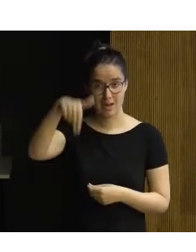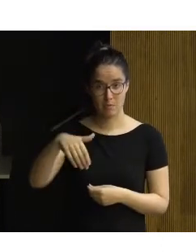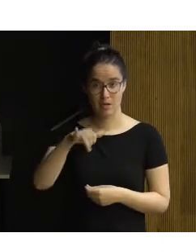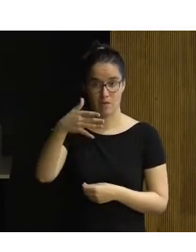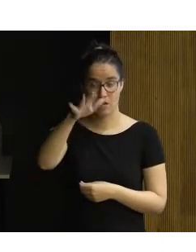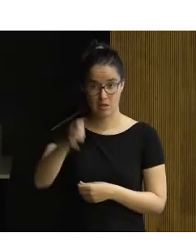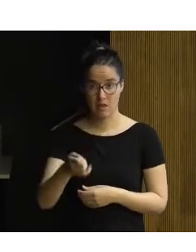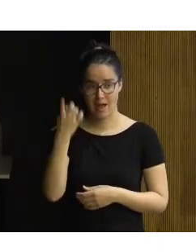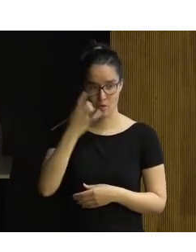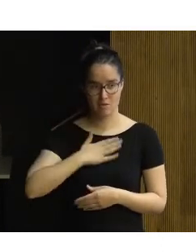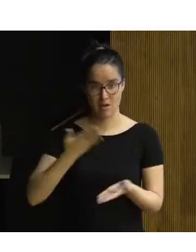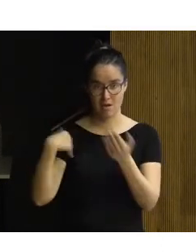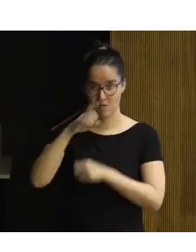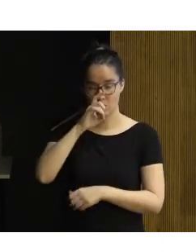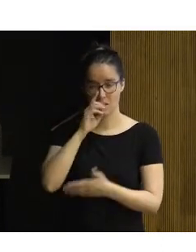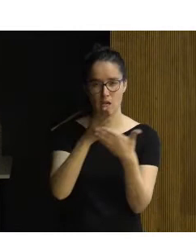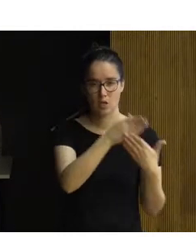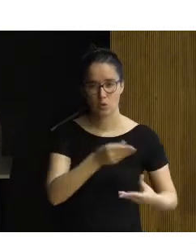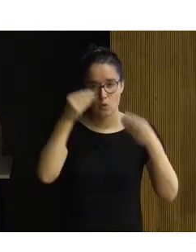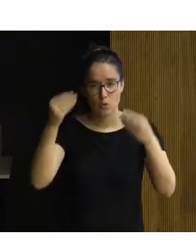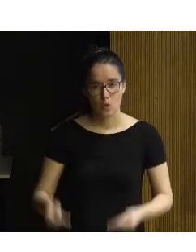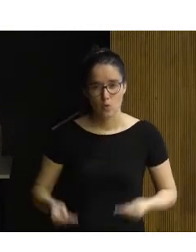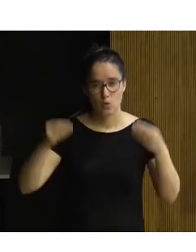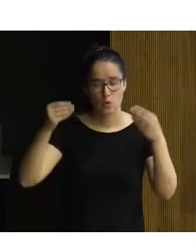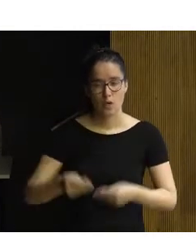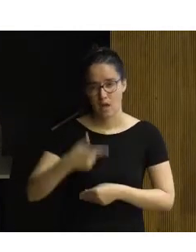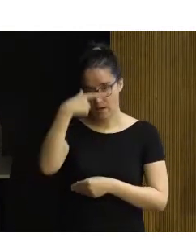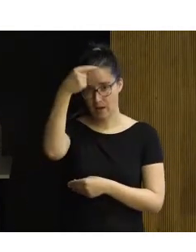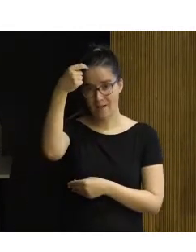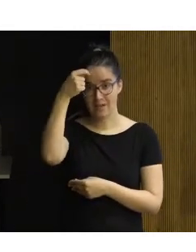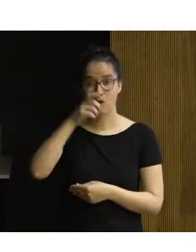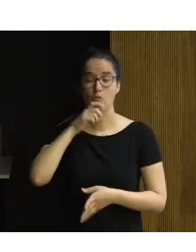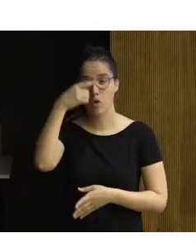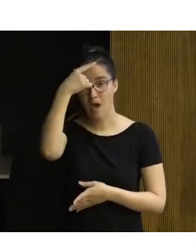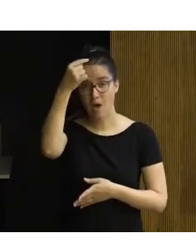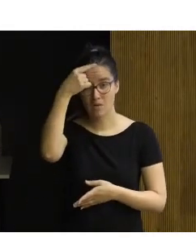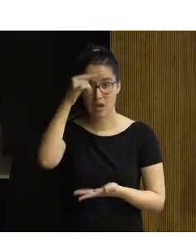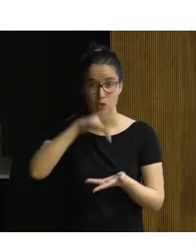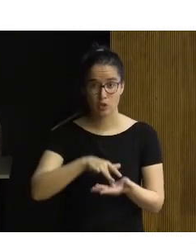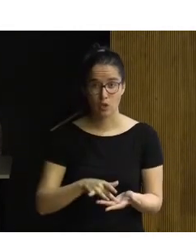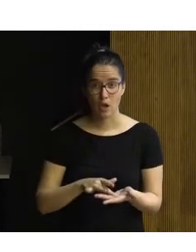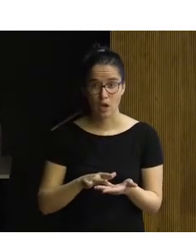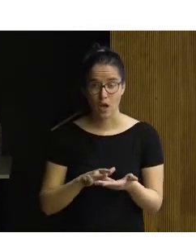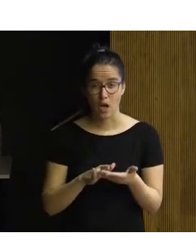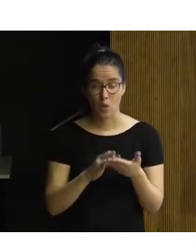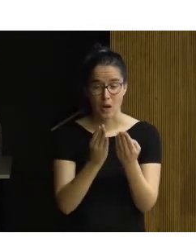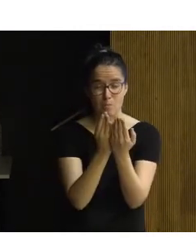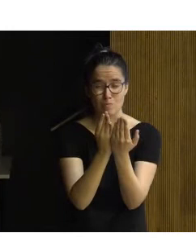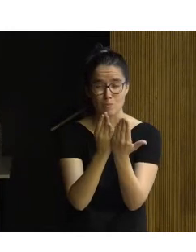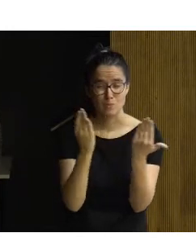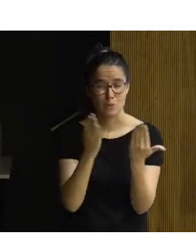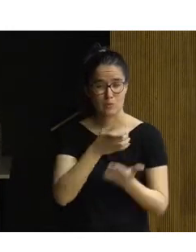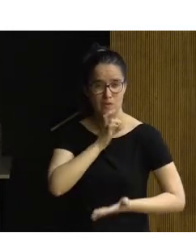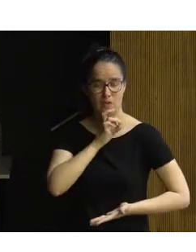fue antigua luna mía, cómo estudió muy bien los fenómenos de Ávila, cómo Ávila, siendo una muralla inexpugnable,